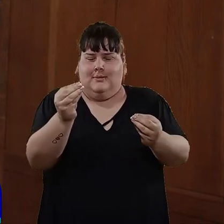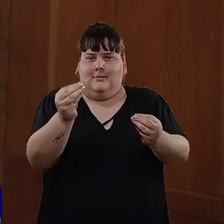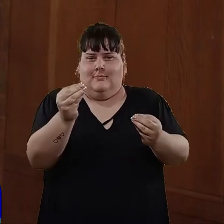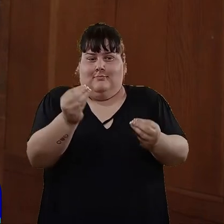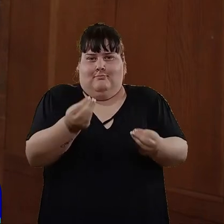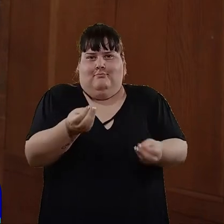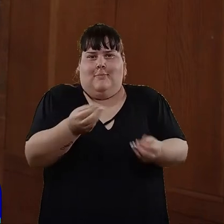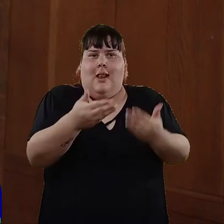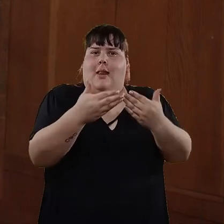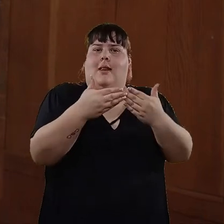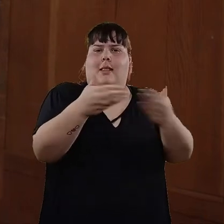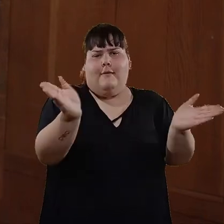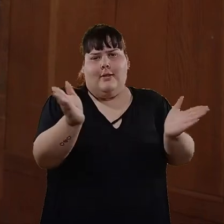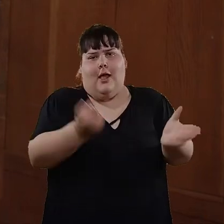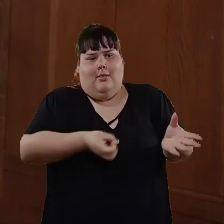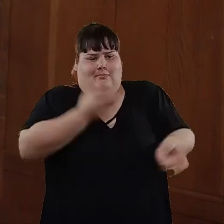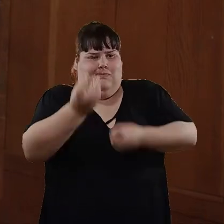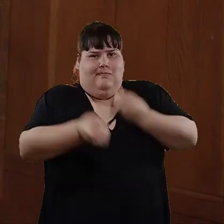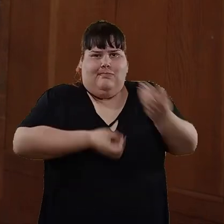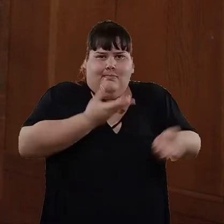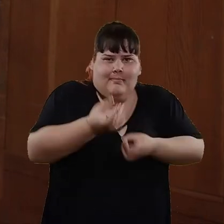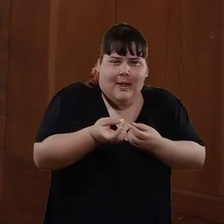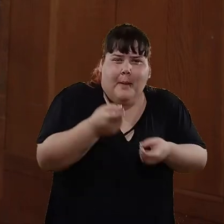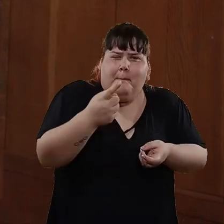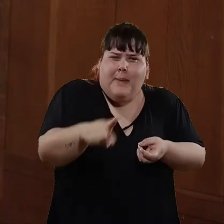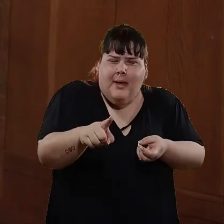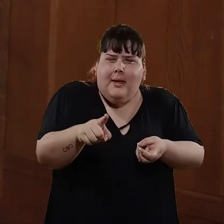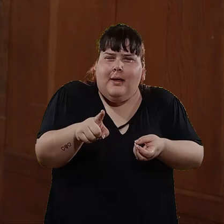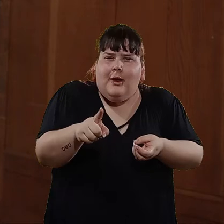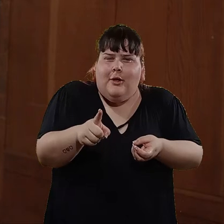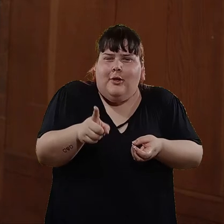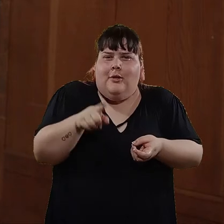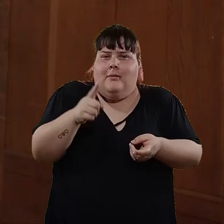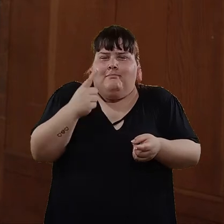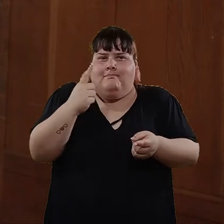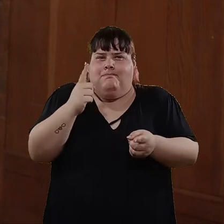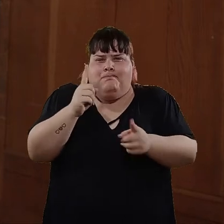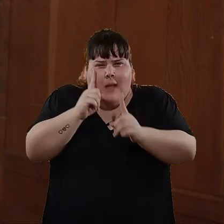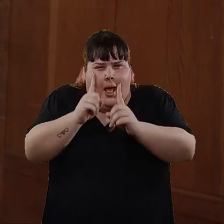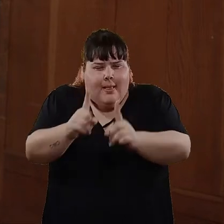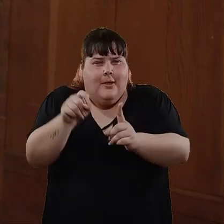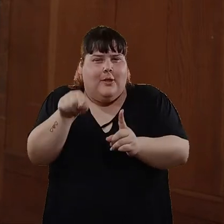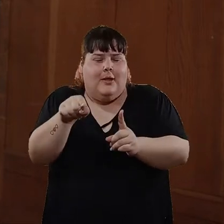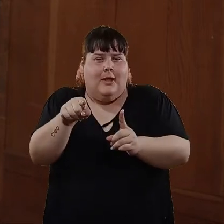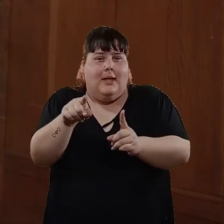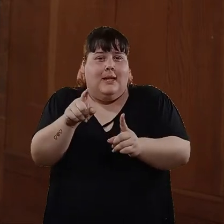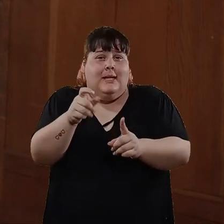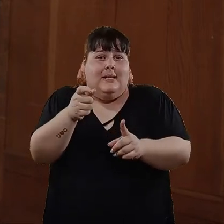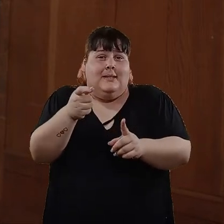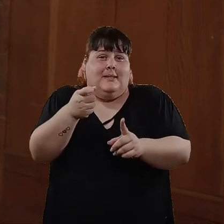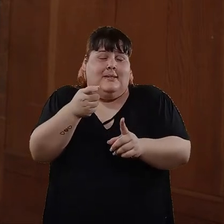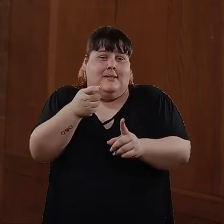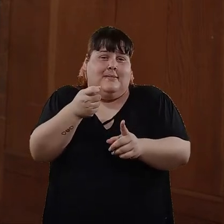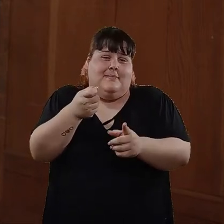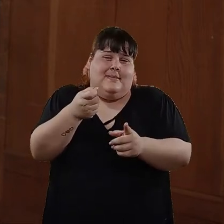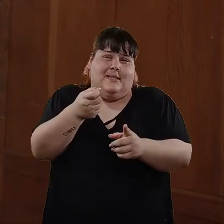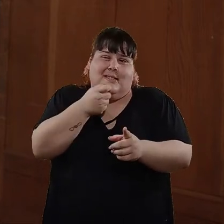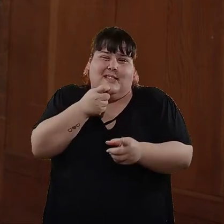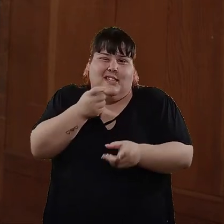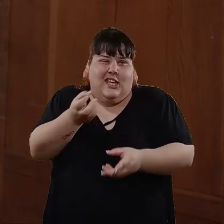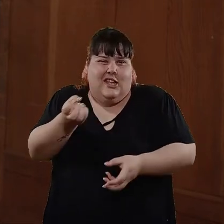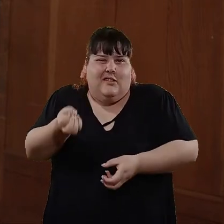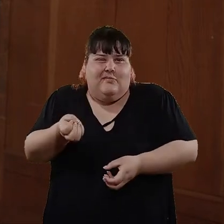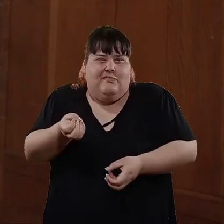ser con libertad, obviamente de expresión, pero también tiene que tener en cuenta que tiene que ser